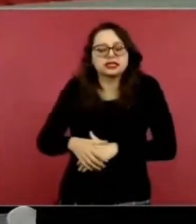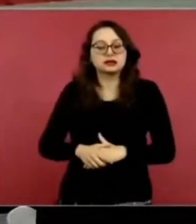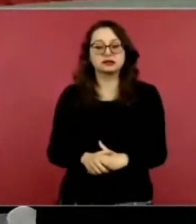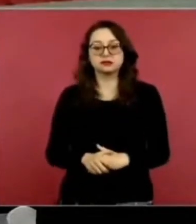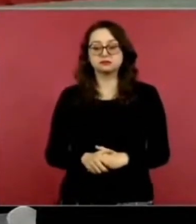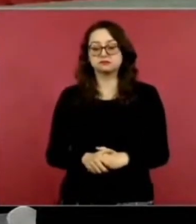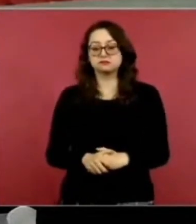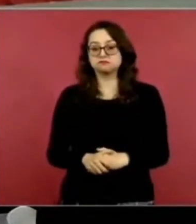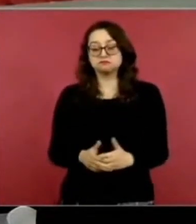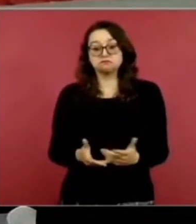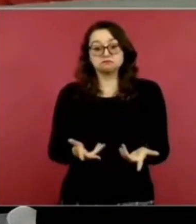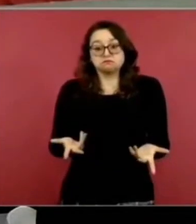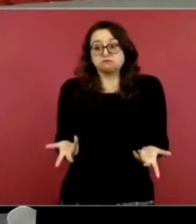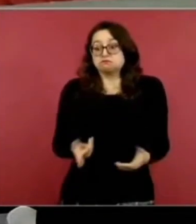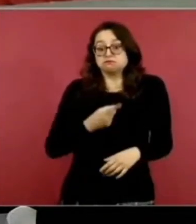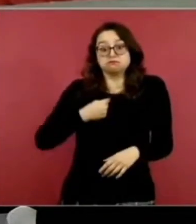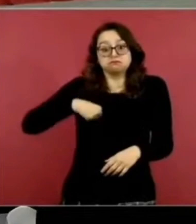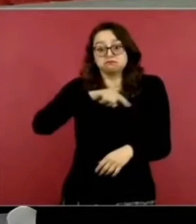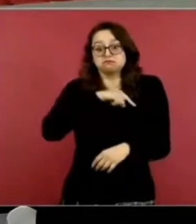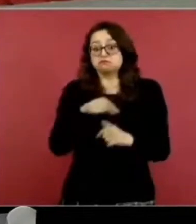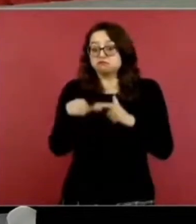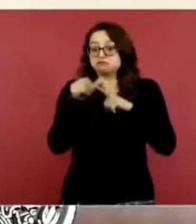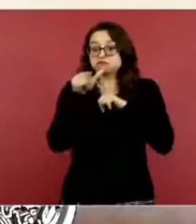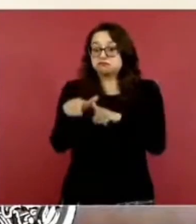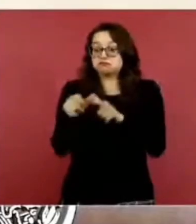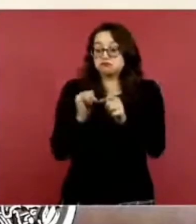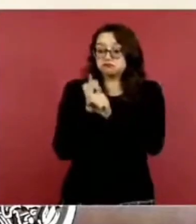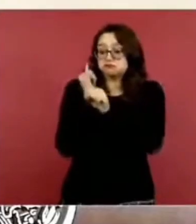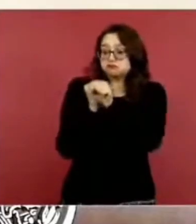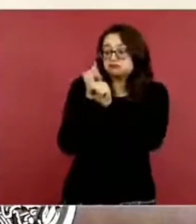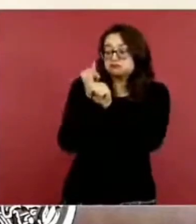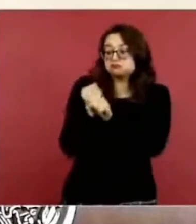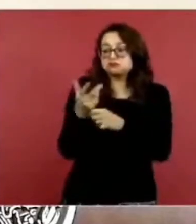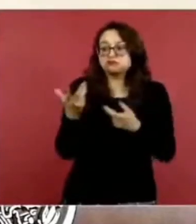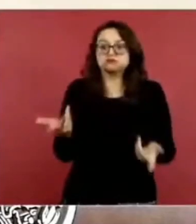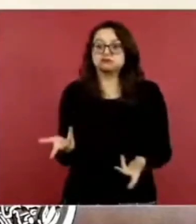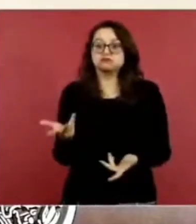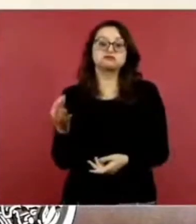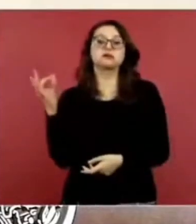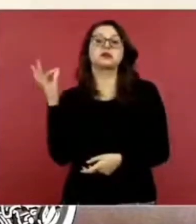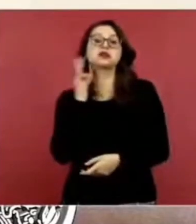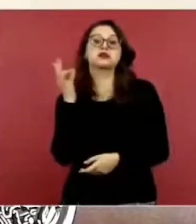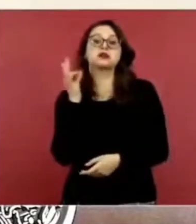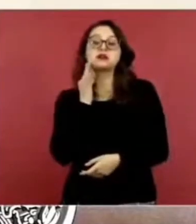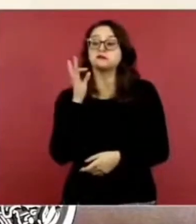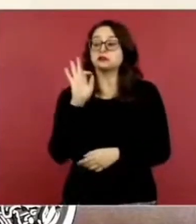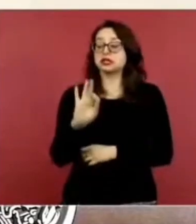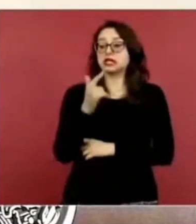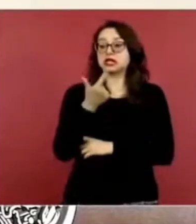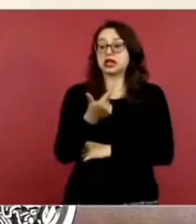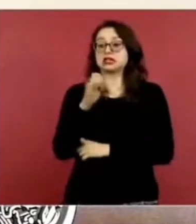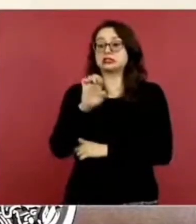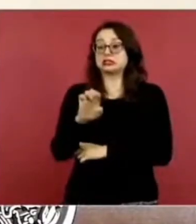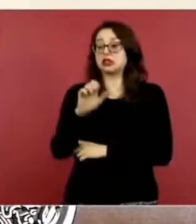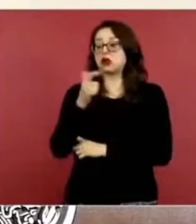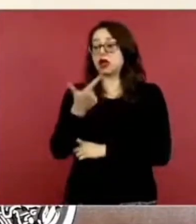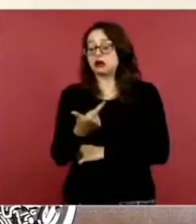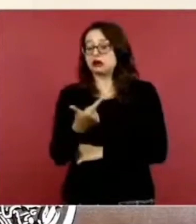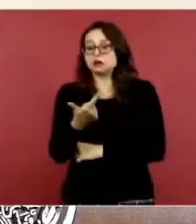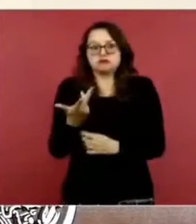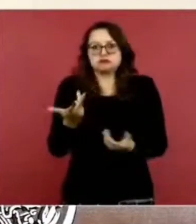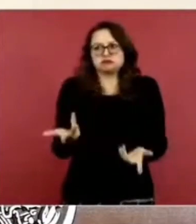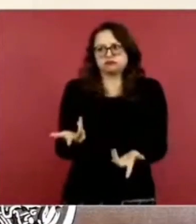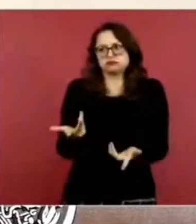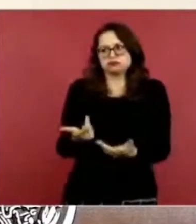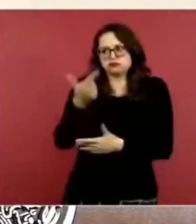continuamos con la investigación. El informe que nos da la Fiscalía General del Estado es que ellos continúan con la